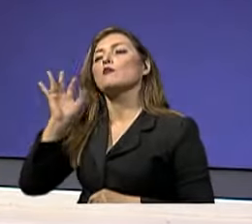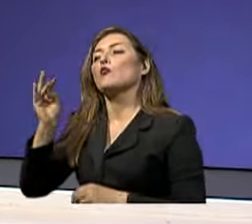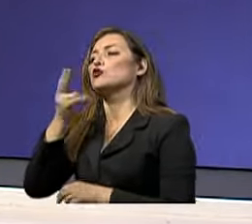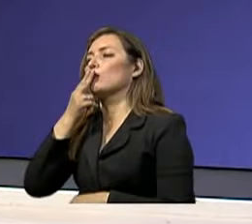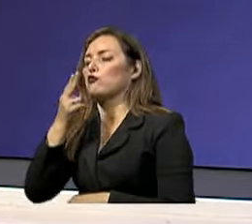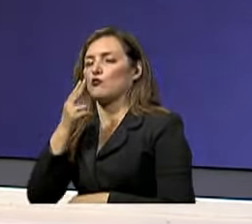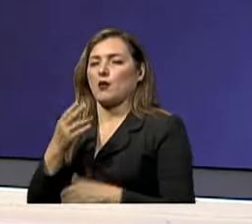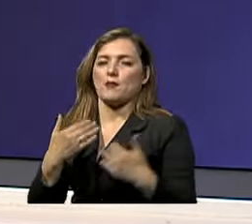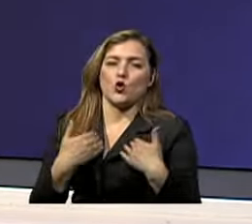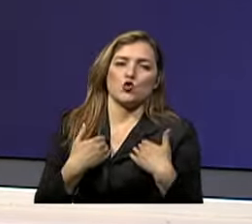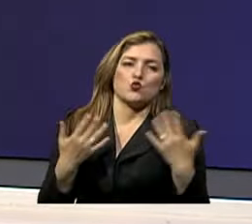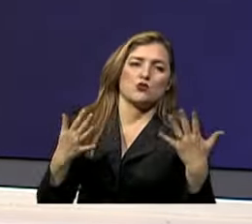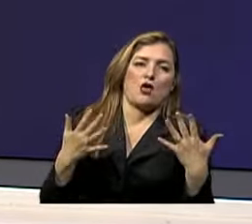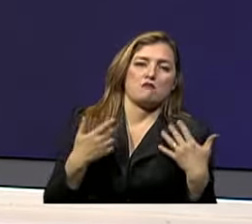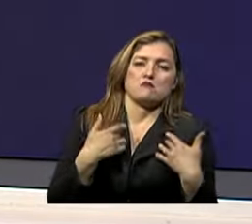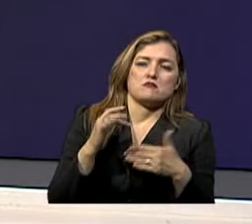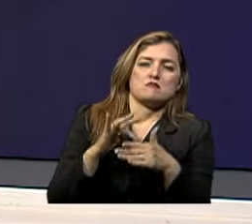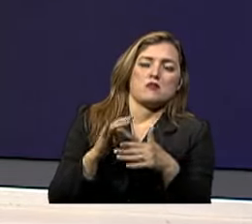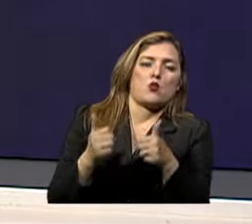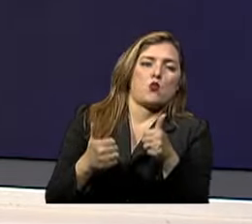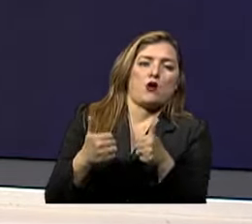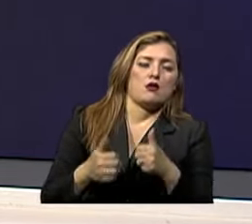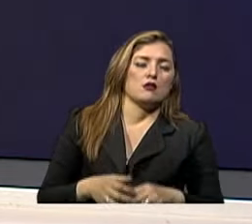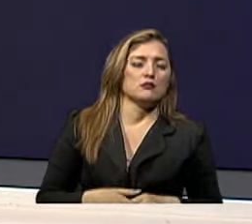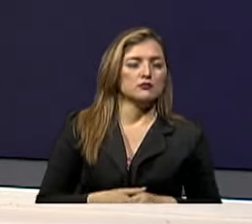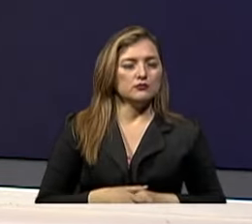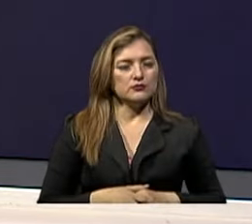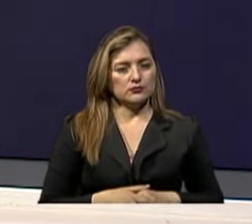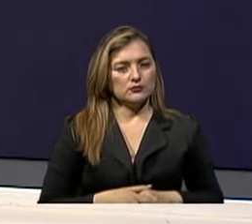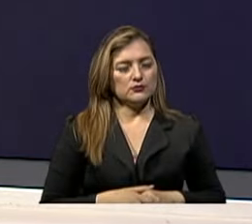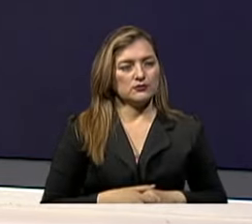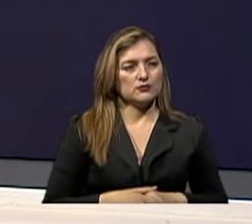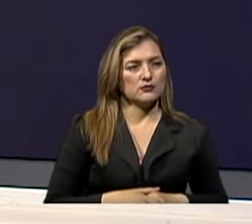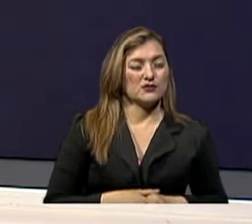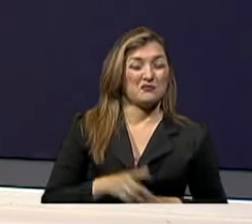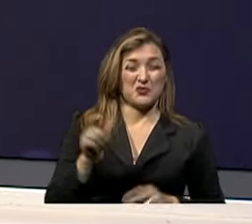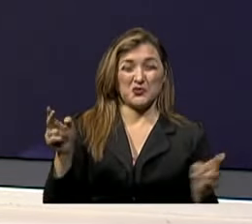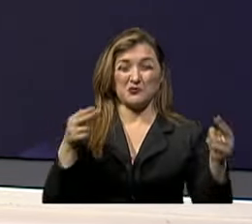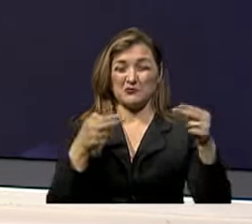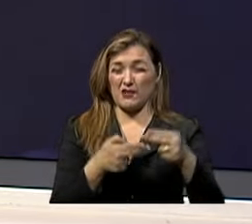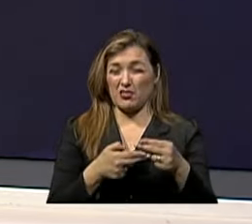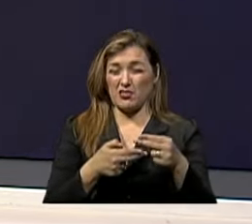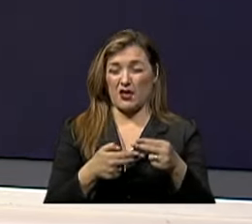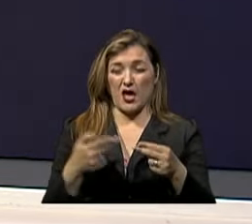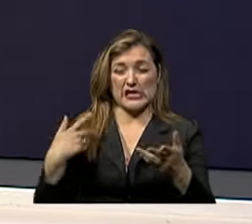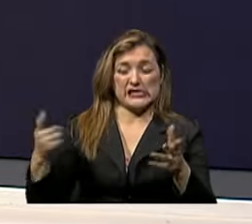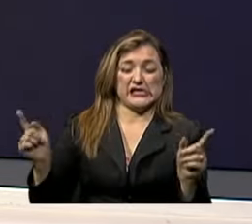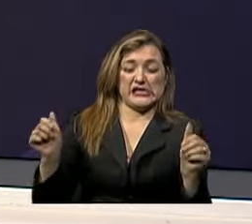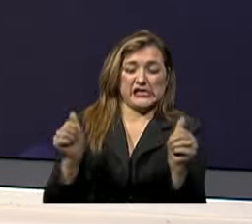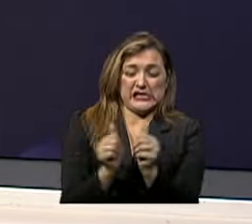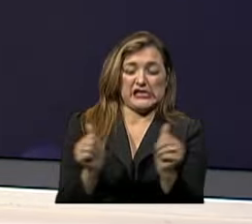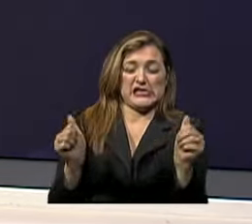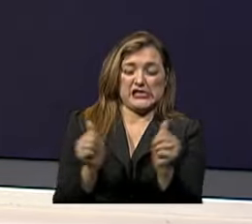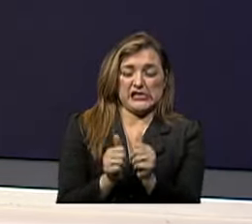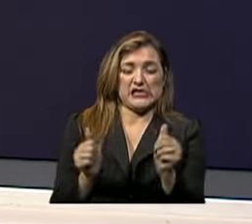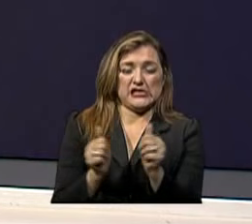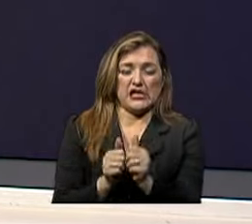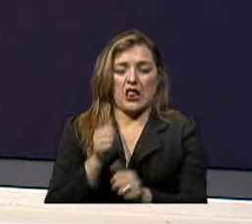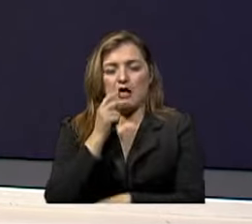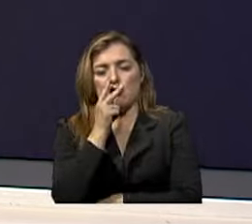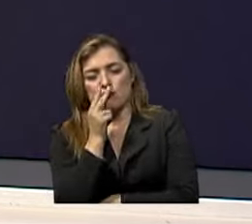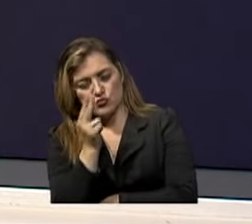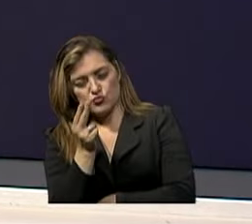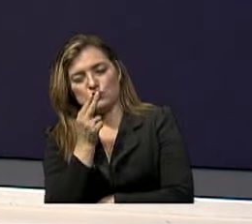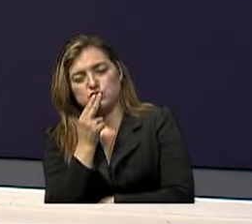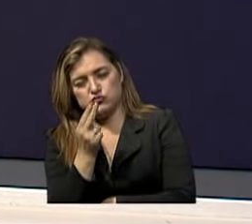Pues claro Este es muy complicado Una persona Que comparte La habitación Con su pareja Pues está expuesto No solamente